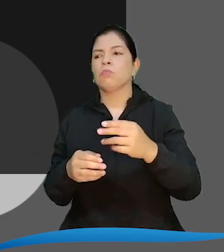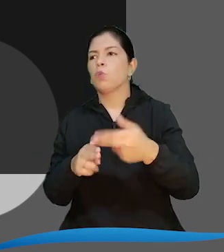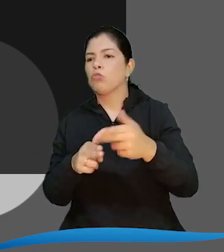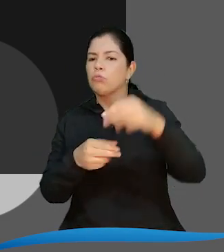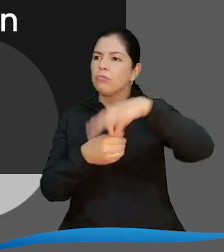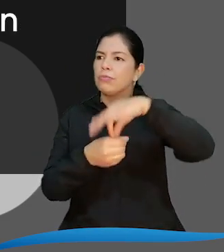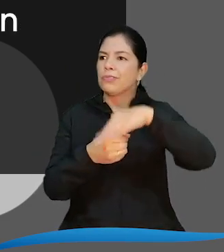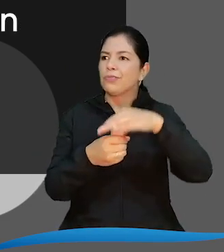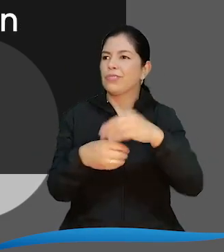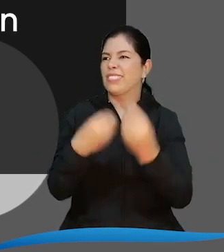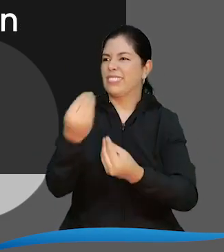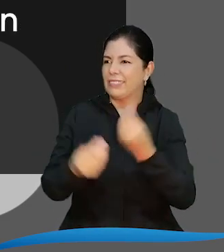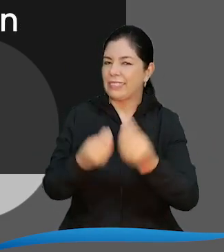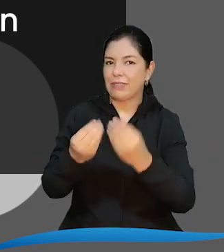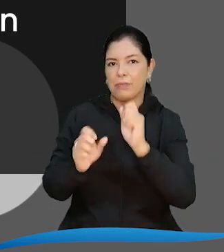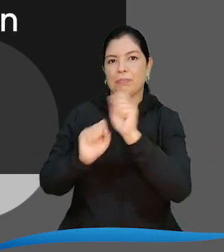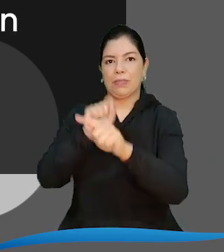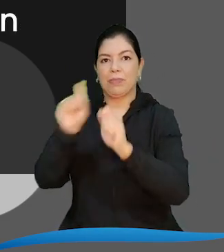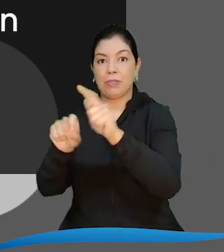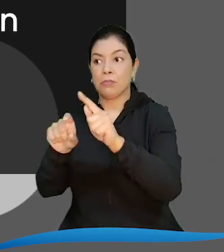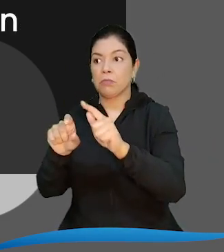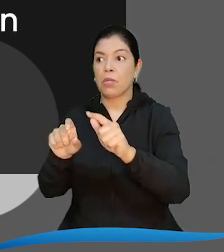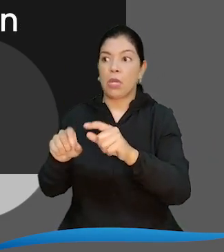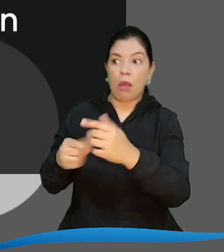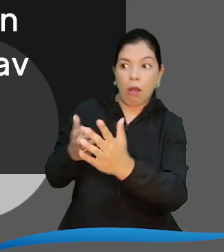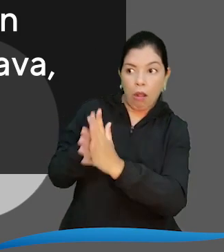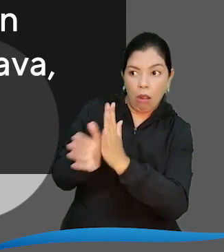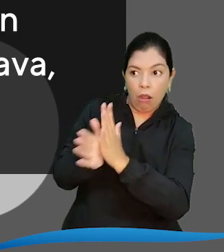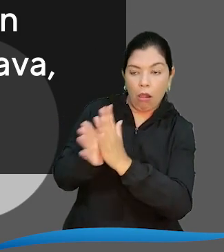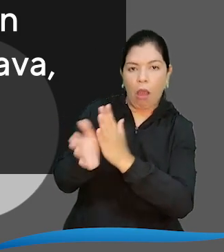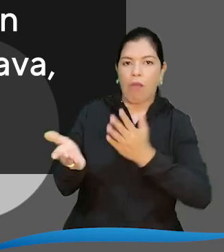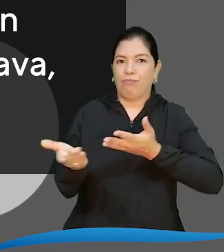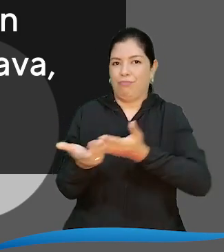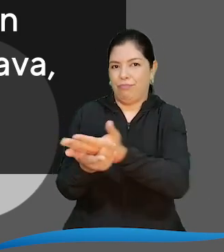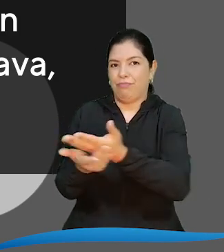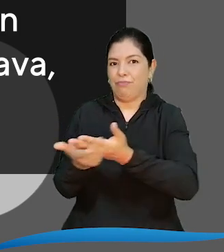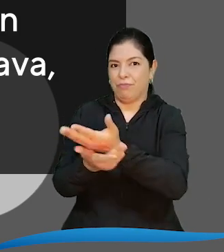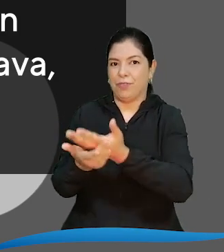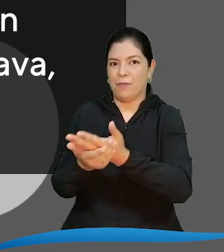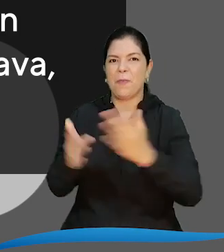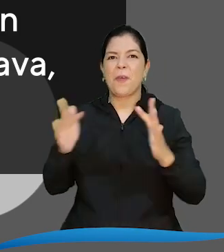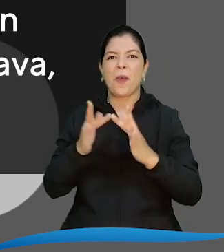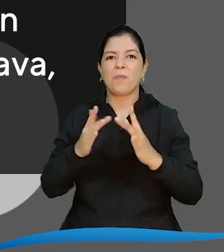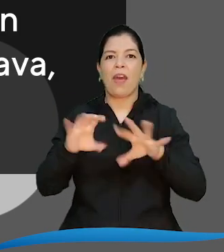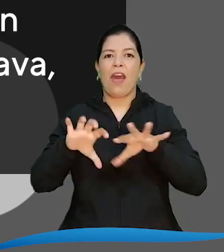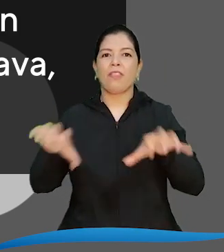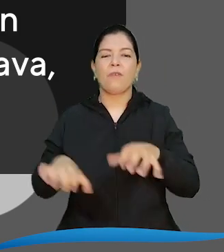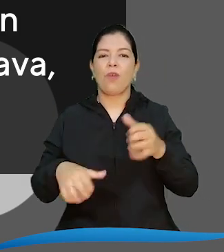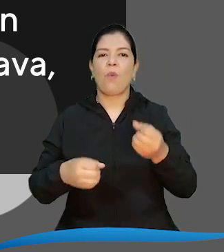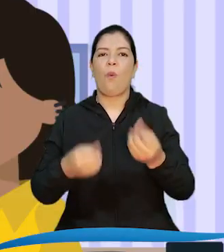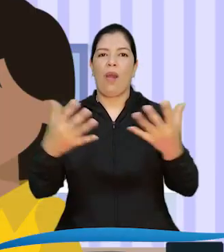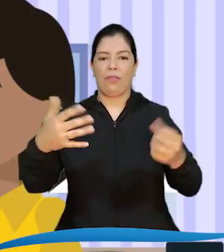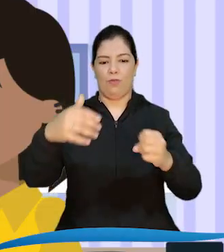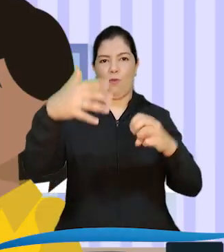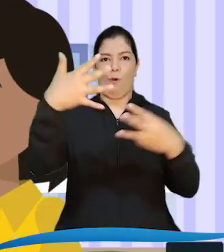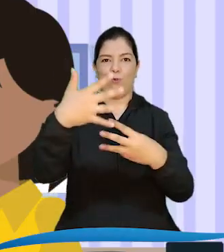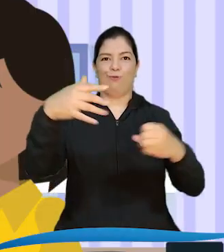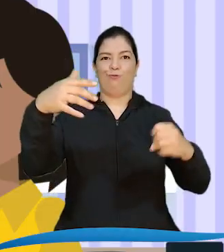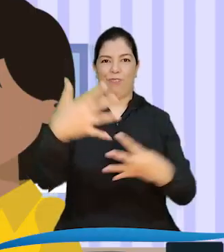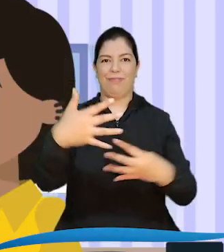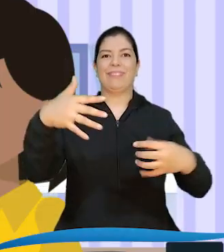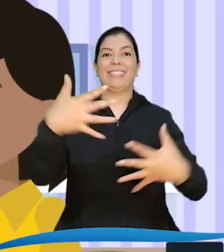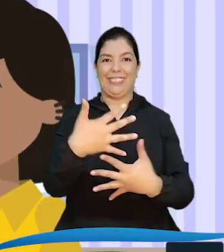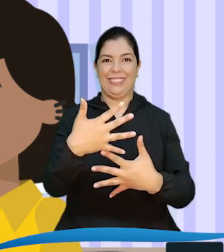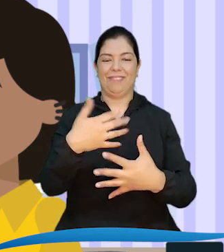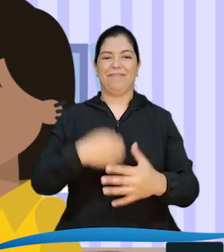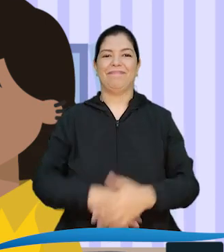Bananos al tiempo que harán recomendaciones, cubriendo las actividades octava, novena y décima del proceso Espacio